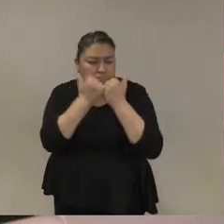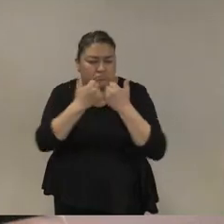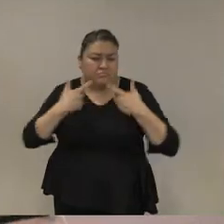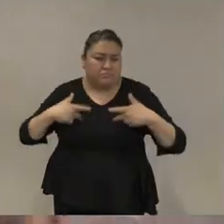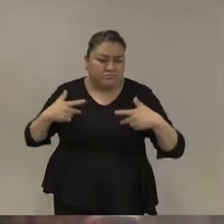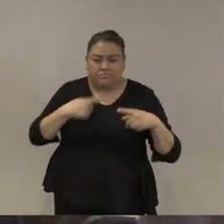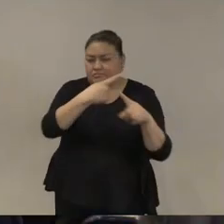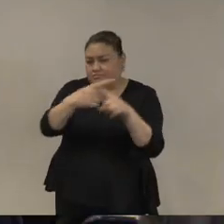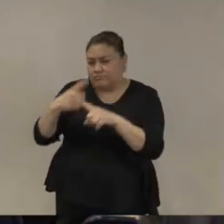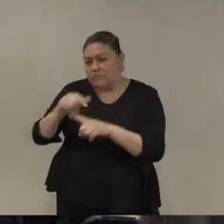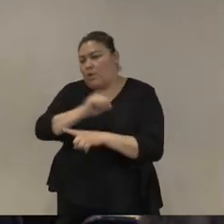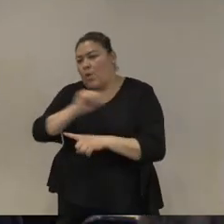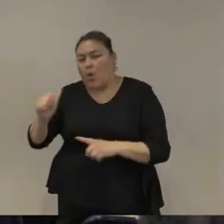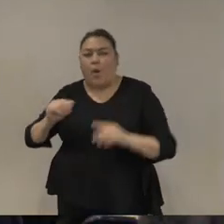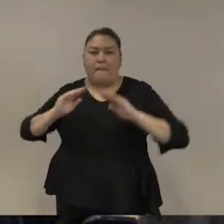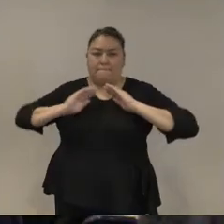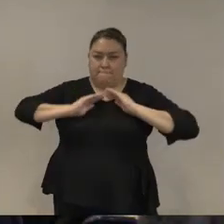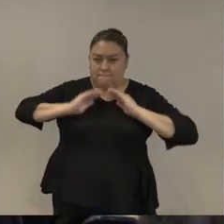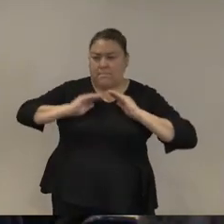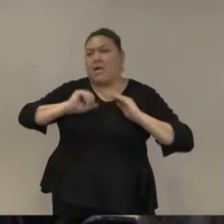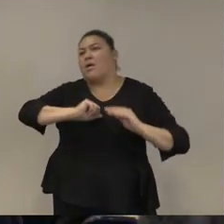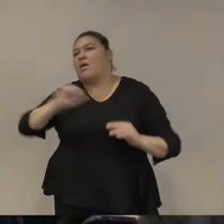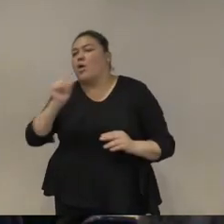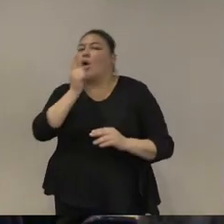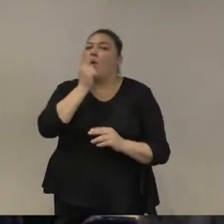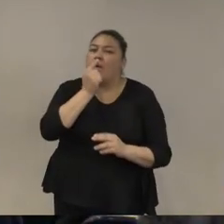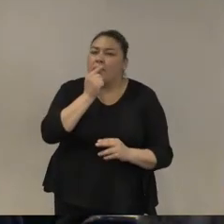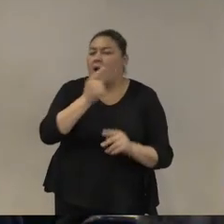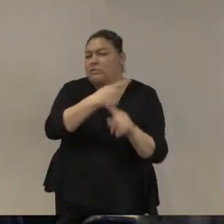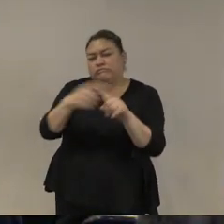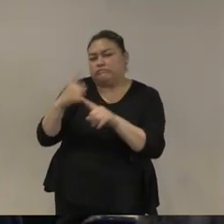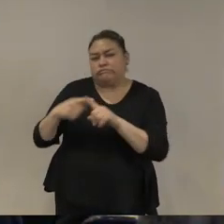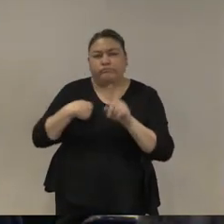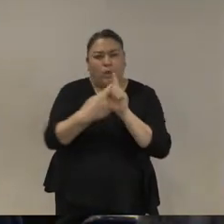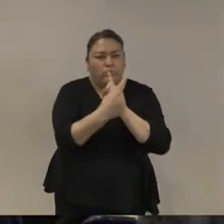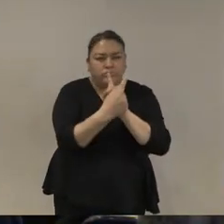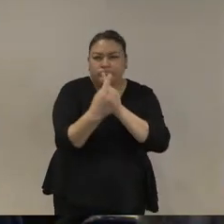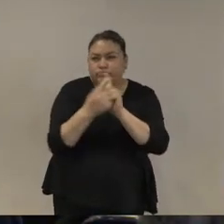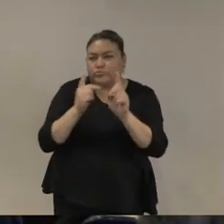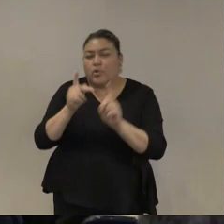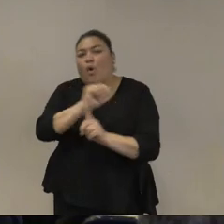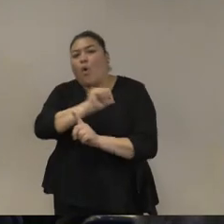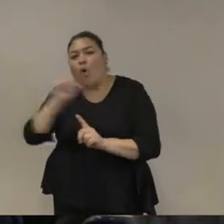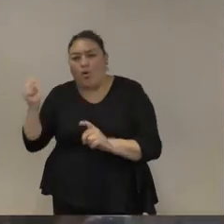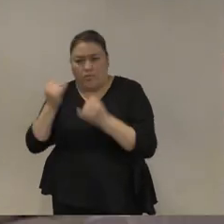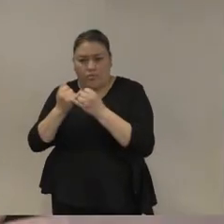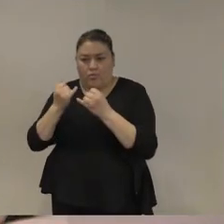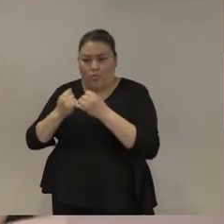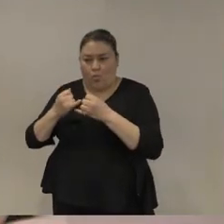miembros de las Fuerzas Armadas, policías y también algunos miembros del judiciario.